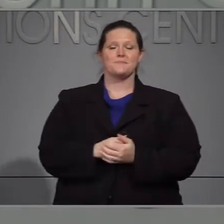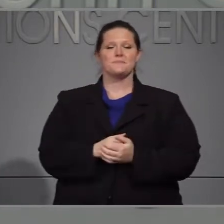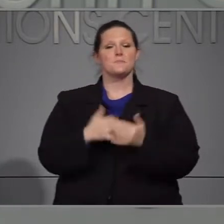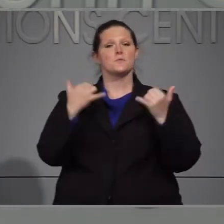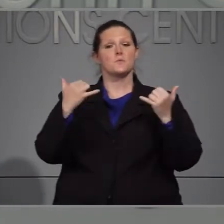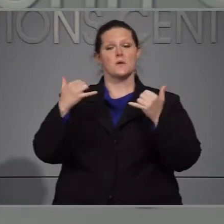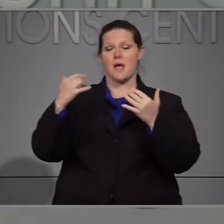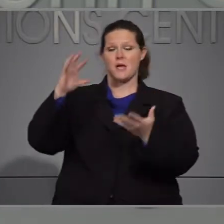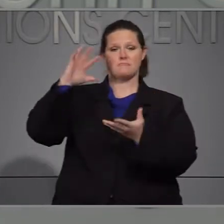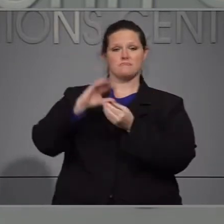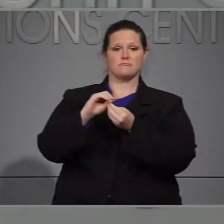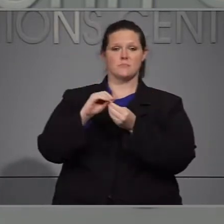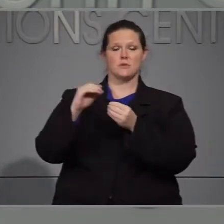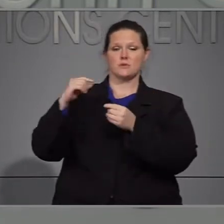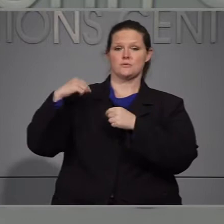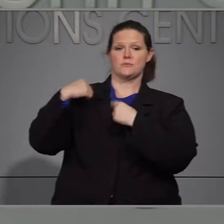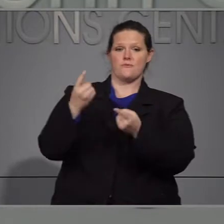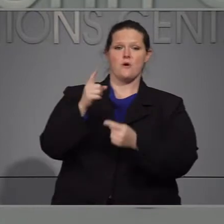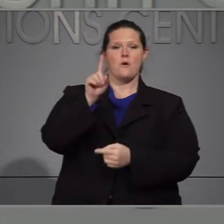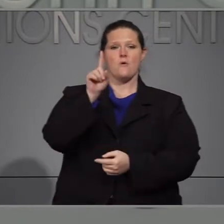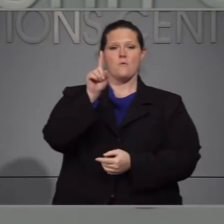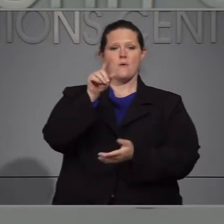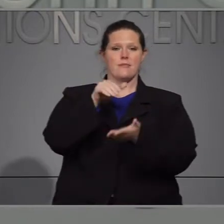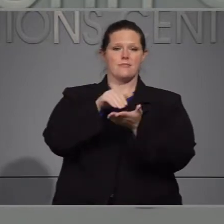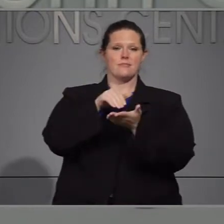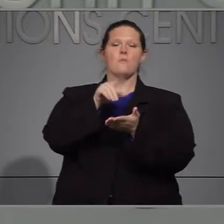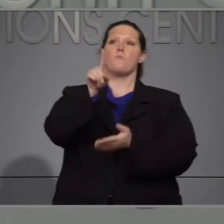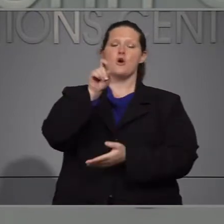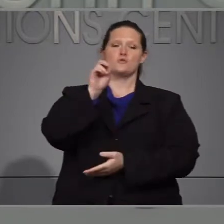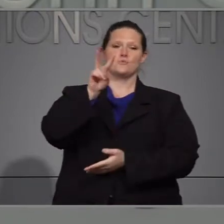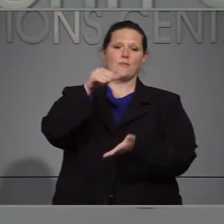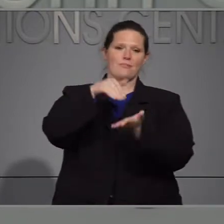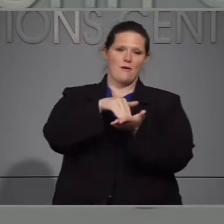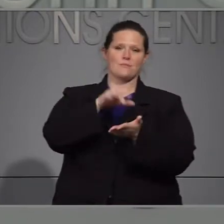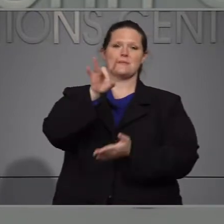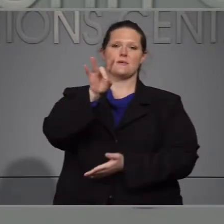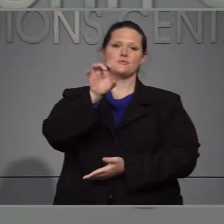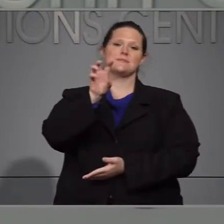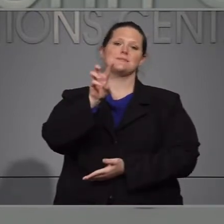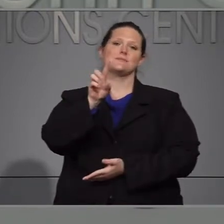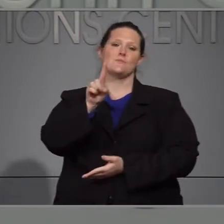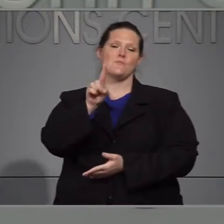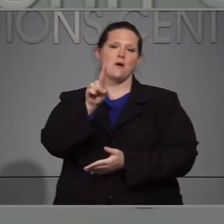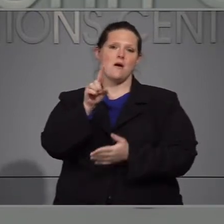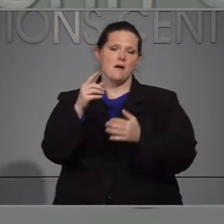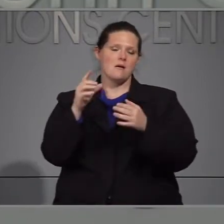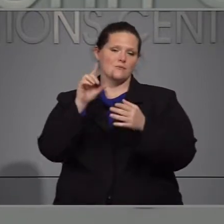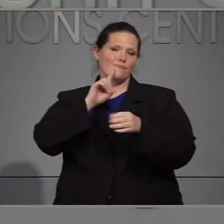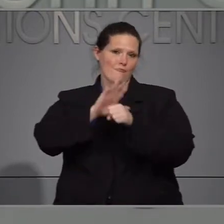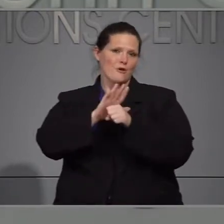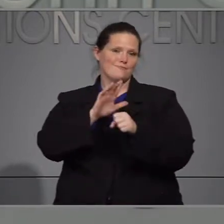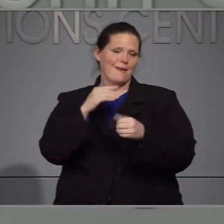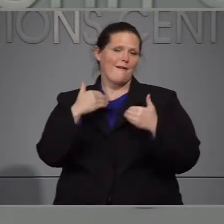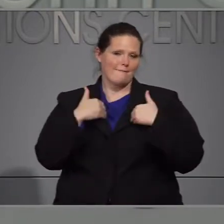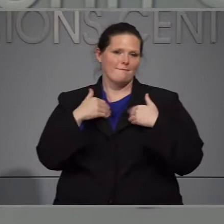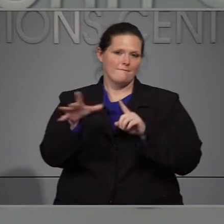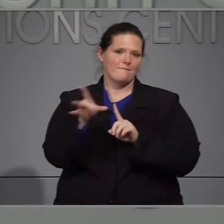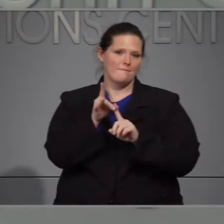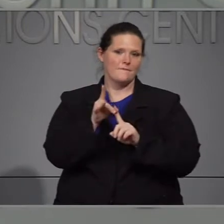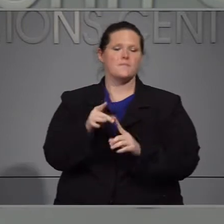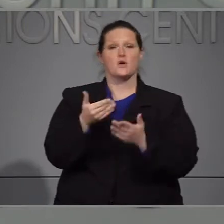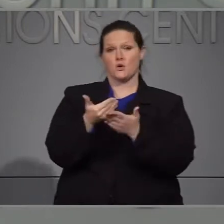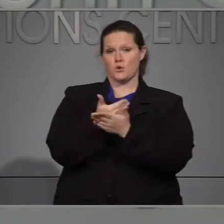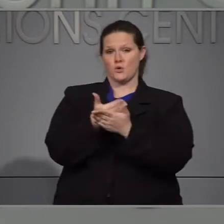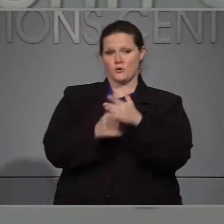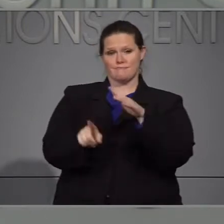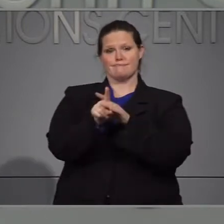tenemos 102.861 casos confirmados por laboratorio, 1.815 nuevos casos